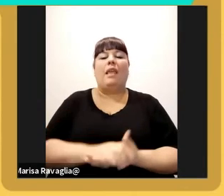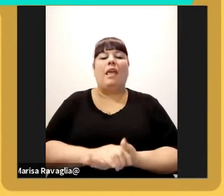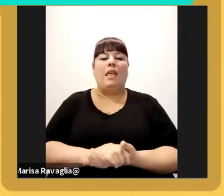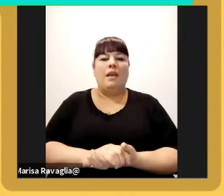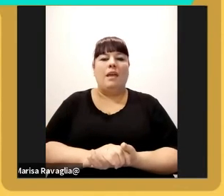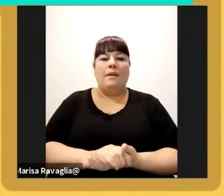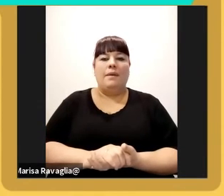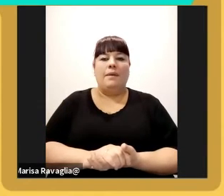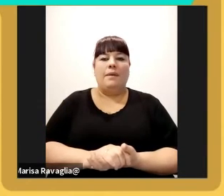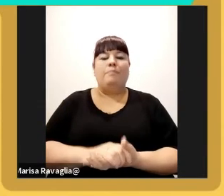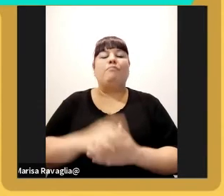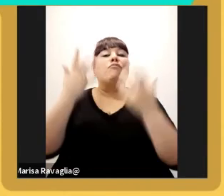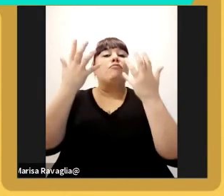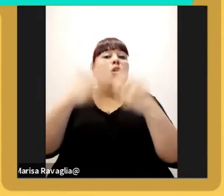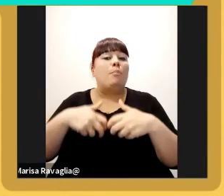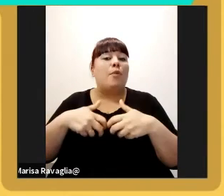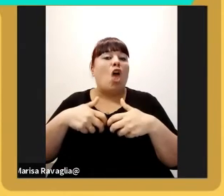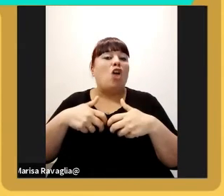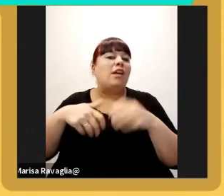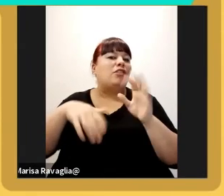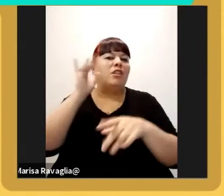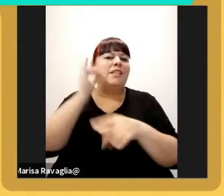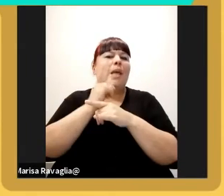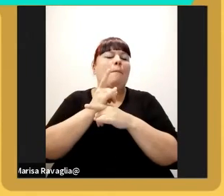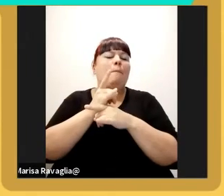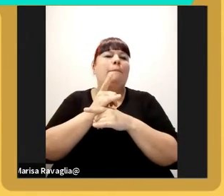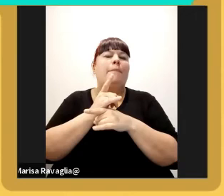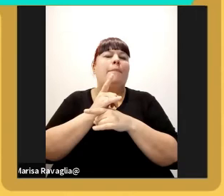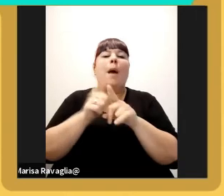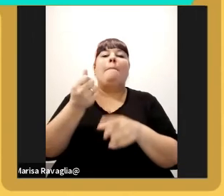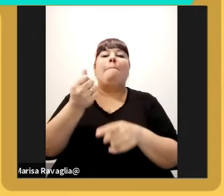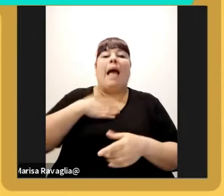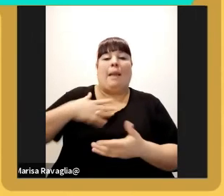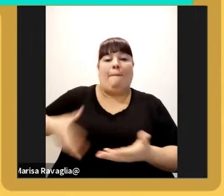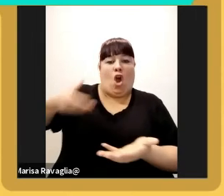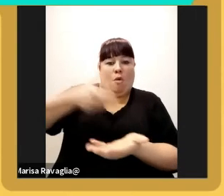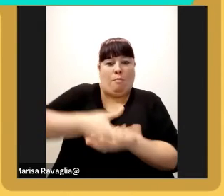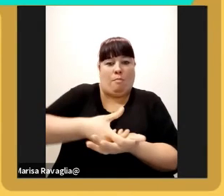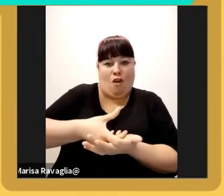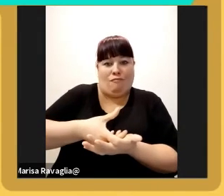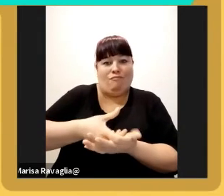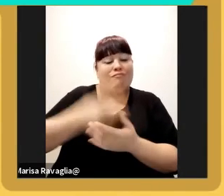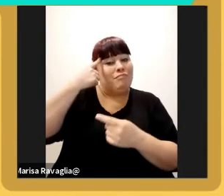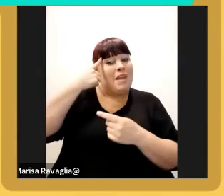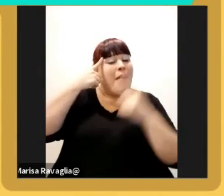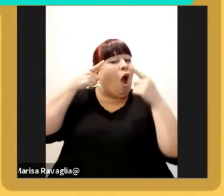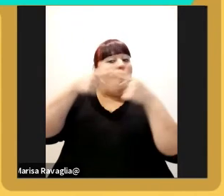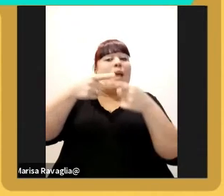los proyectos en general son con capital propio y mirando el largo plazo lamentablemente